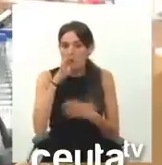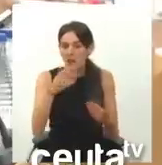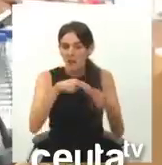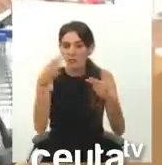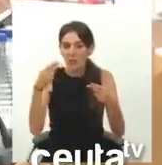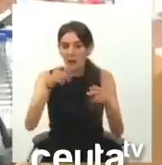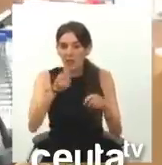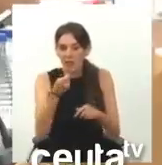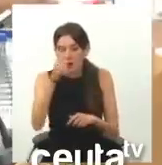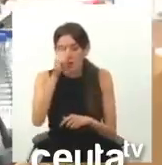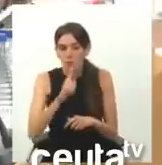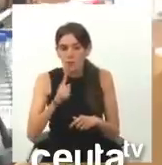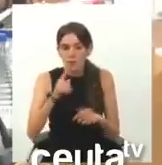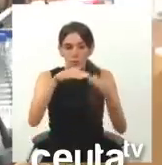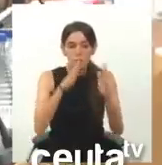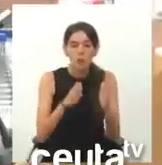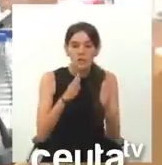frontera estaba cerrada, que no estaba su muchacha.